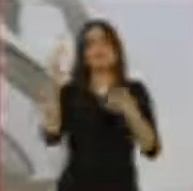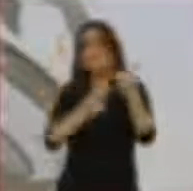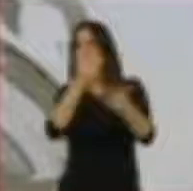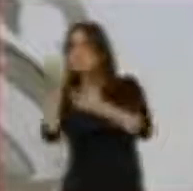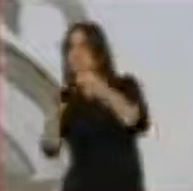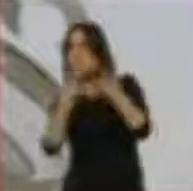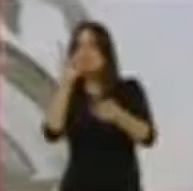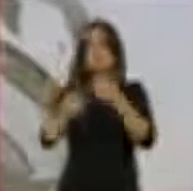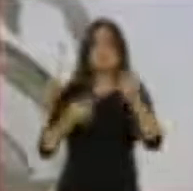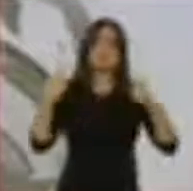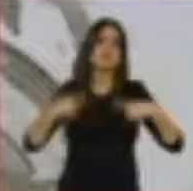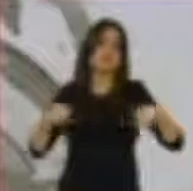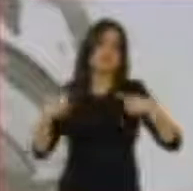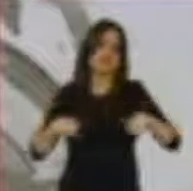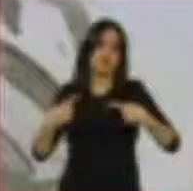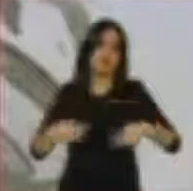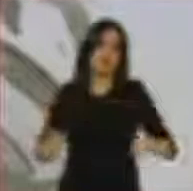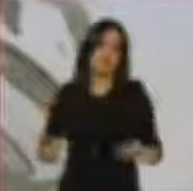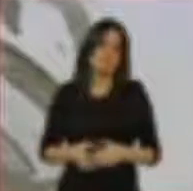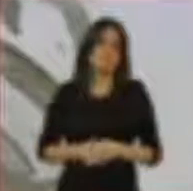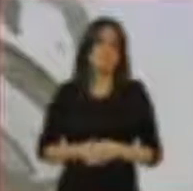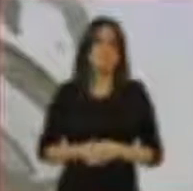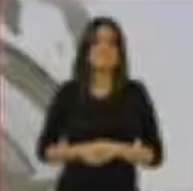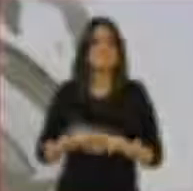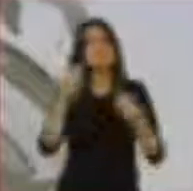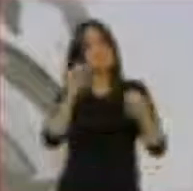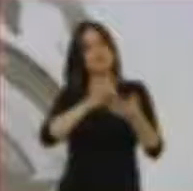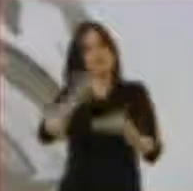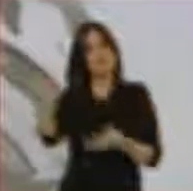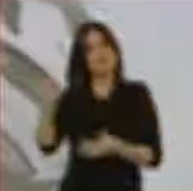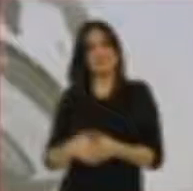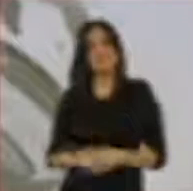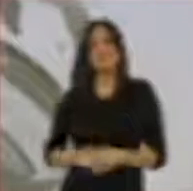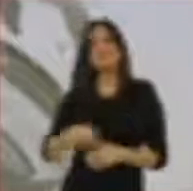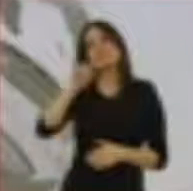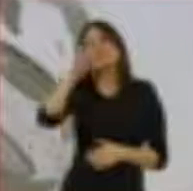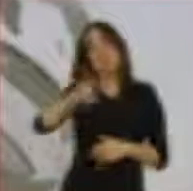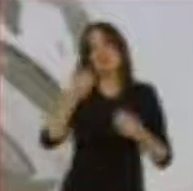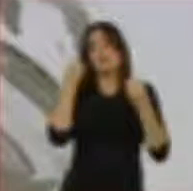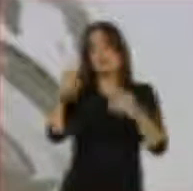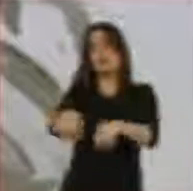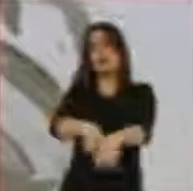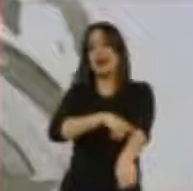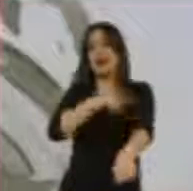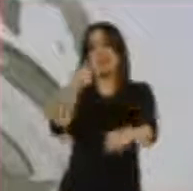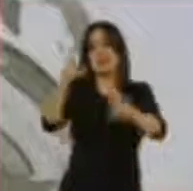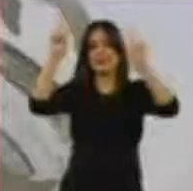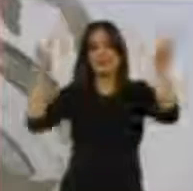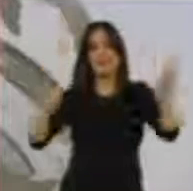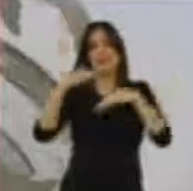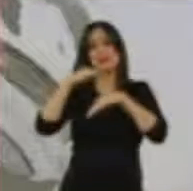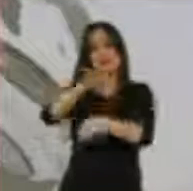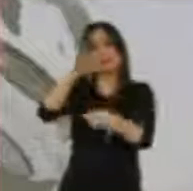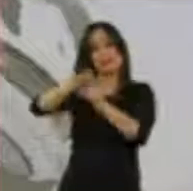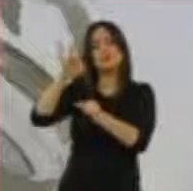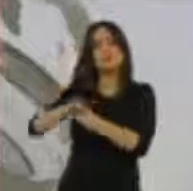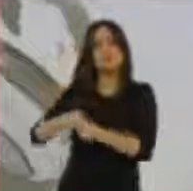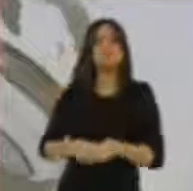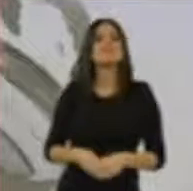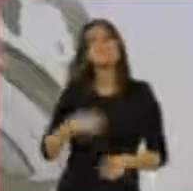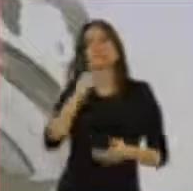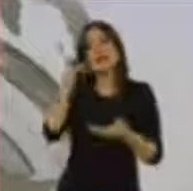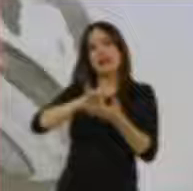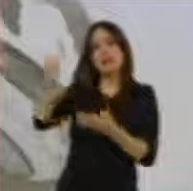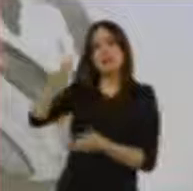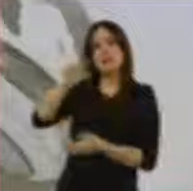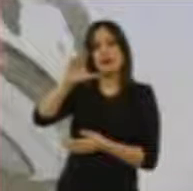tendrán mucho más tela de dónde cortar. es, es una serie que inicia. Así es, ahí está, pues muchas gracias